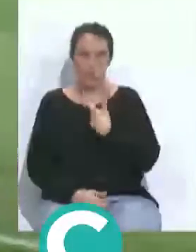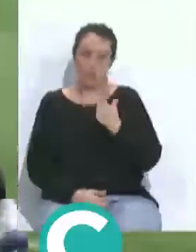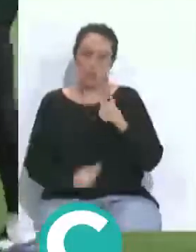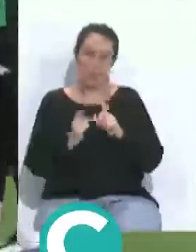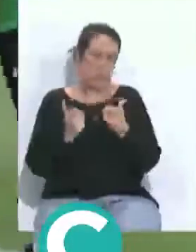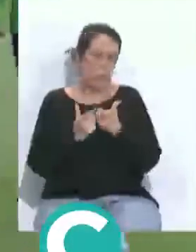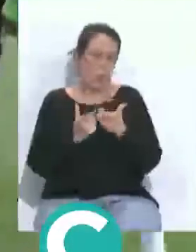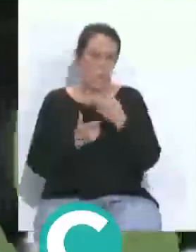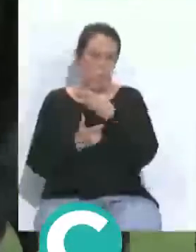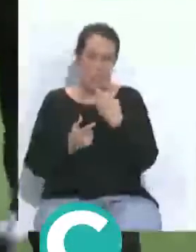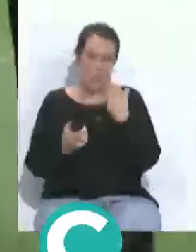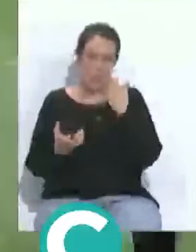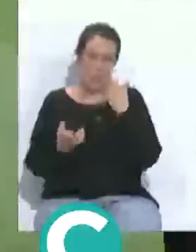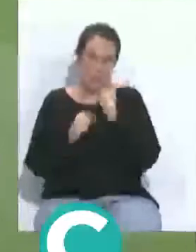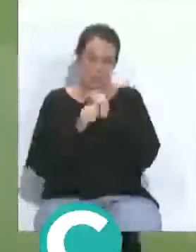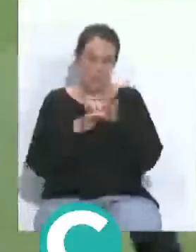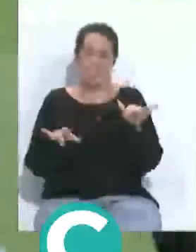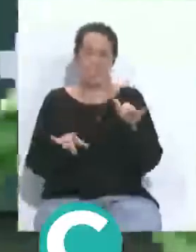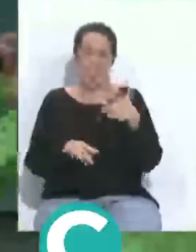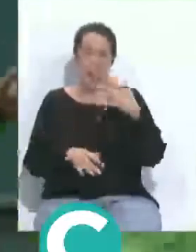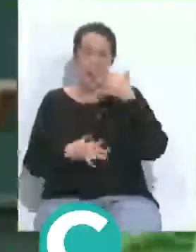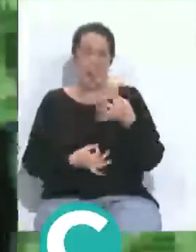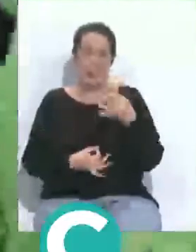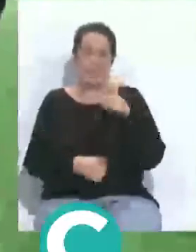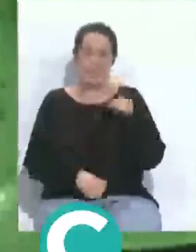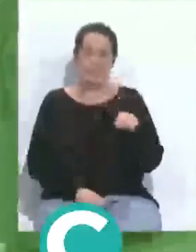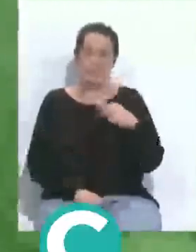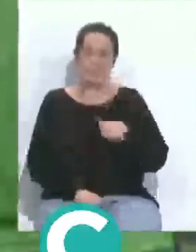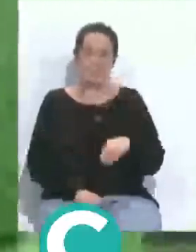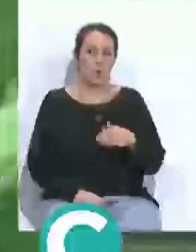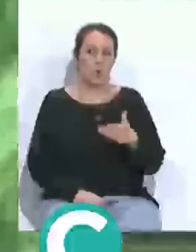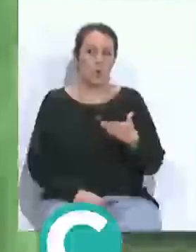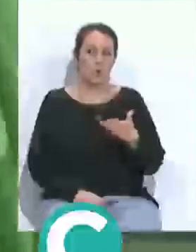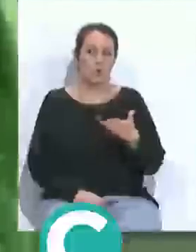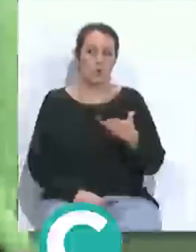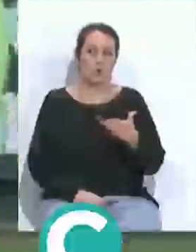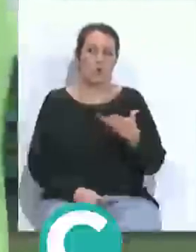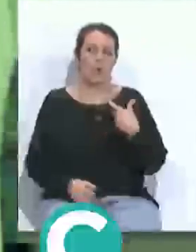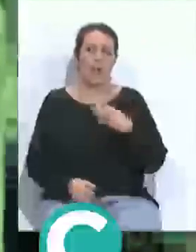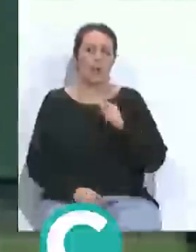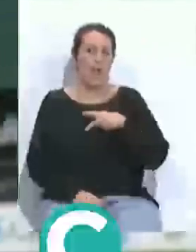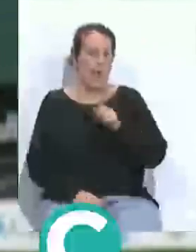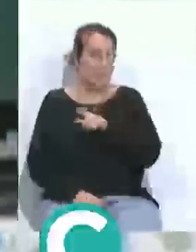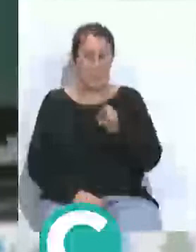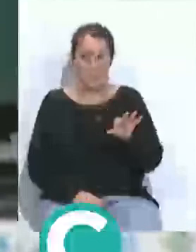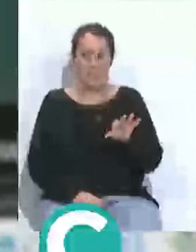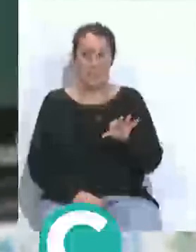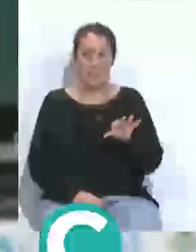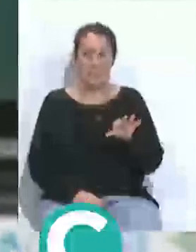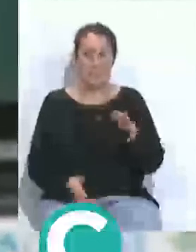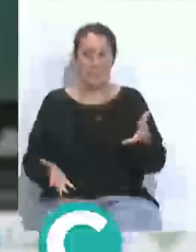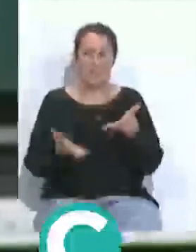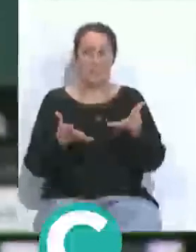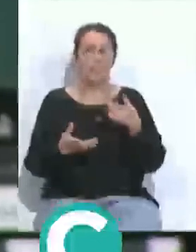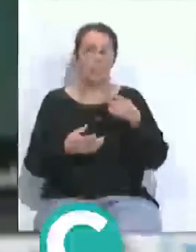plantilla vética realmente ahí el que están mantiendo es a Canales Canales que ya